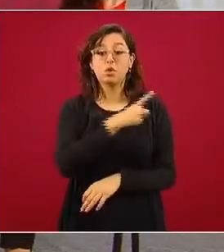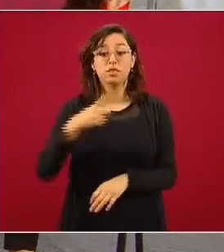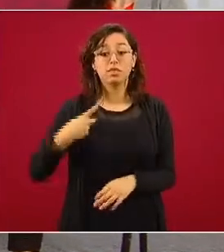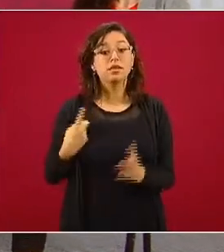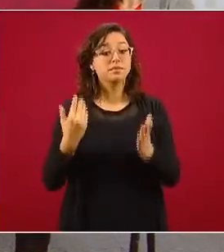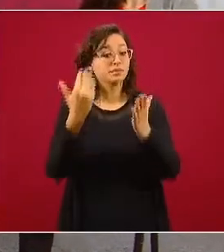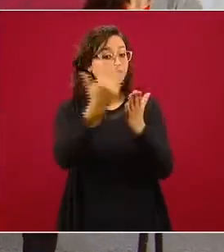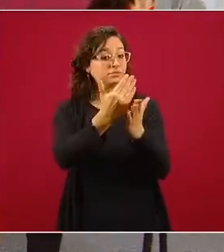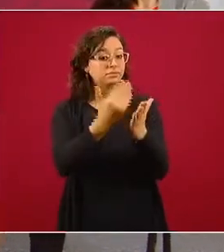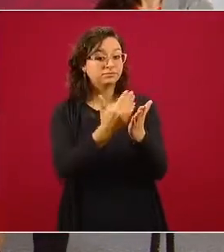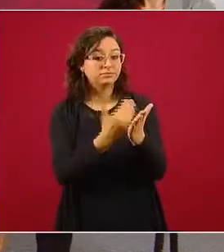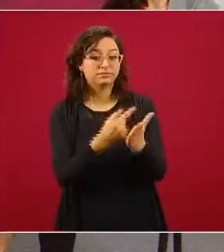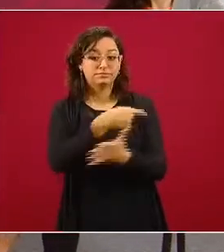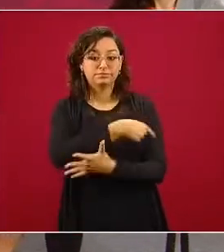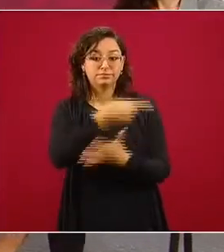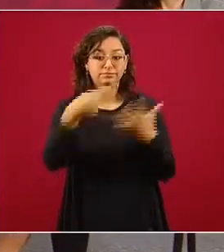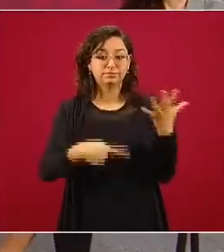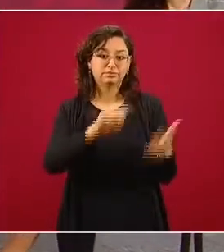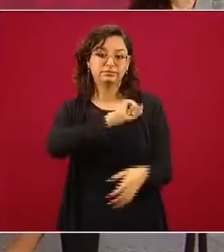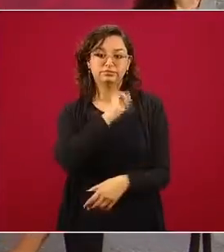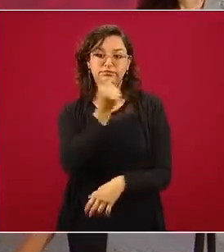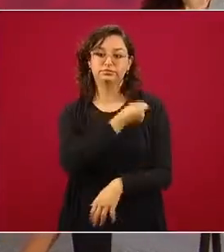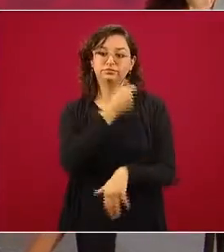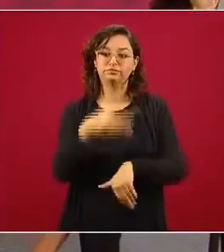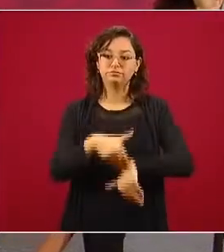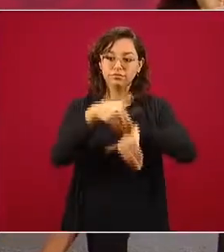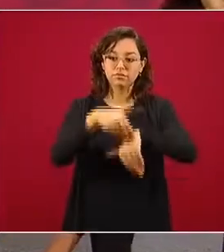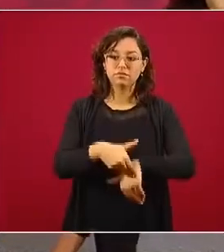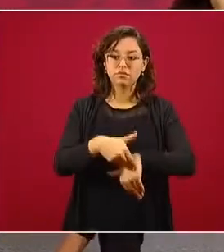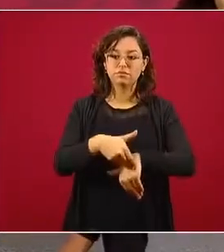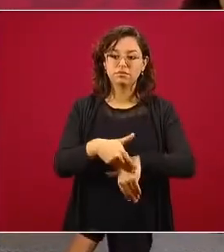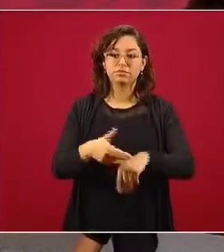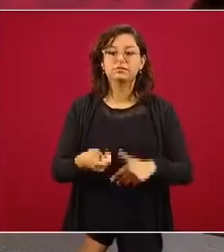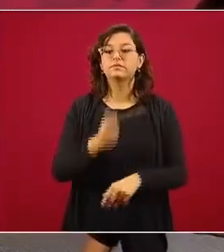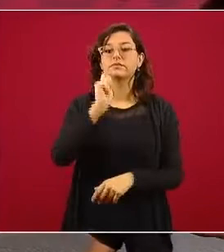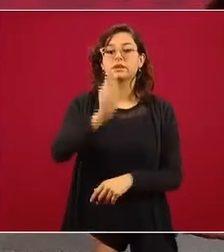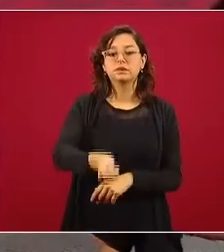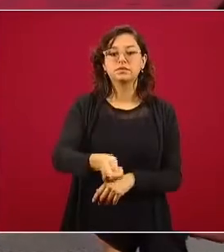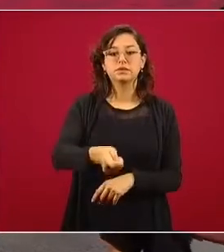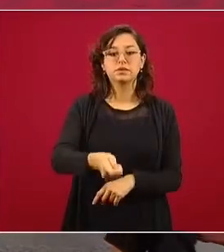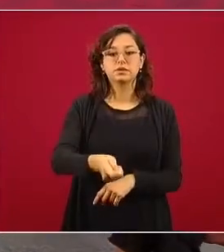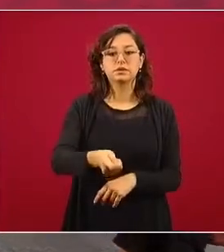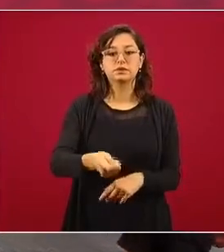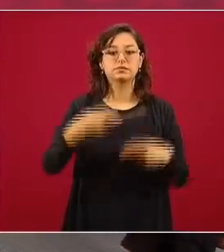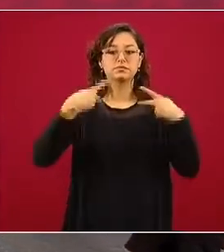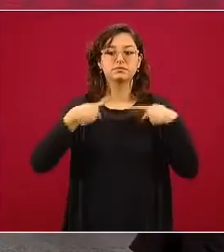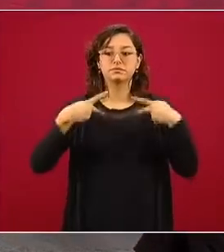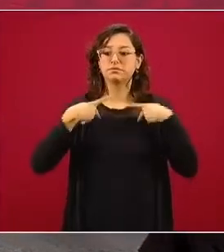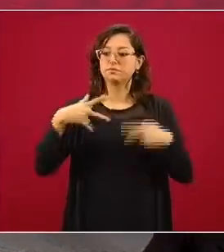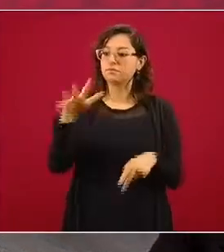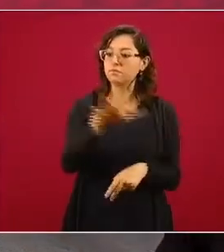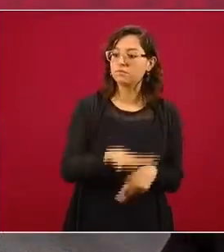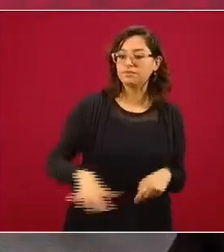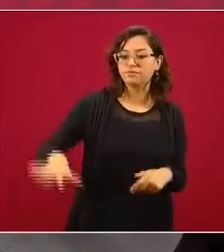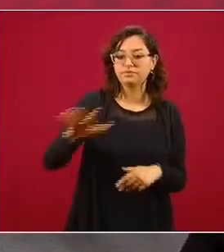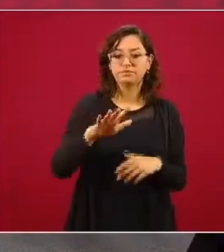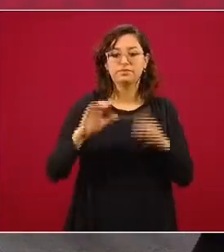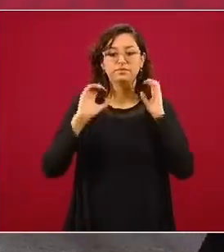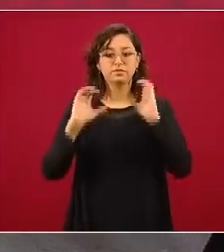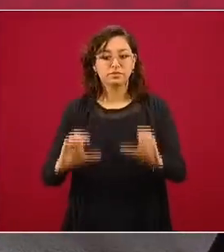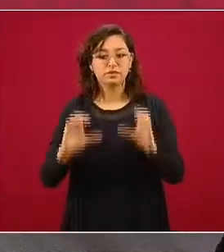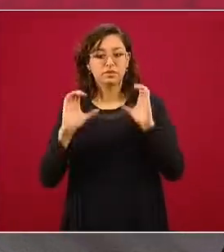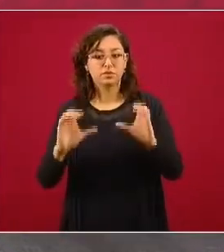protocolos de salud, es decir, que se cuide a los trabajadores,